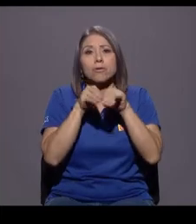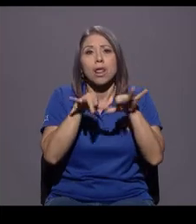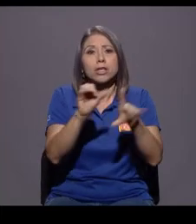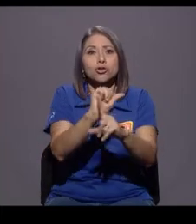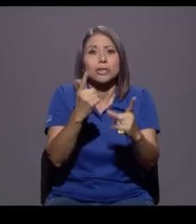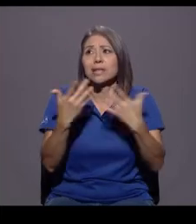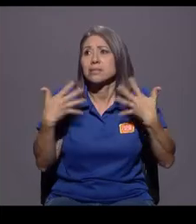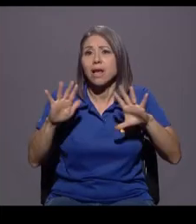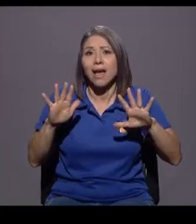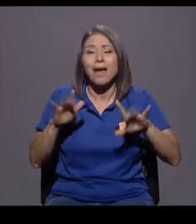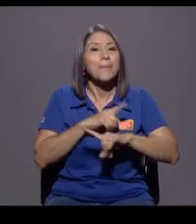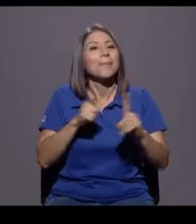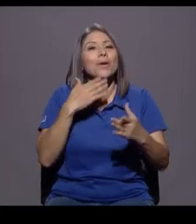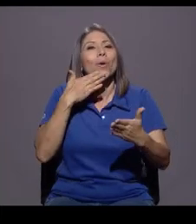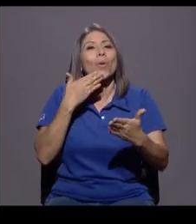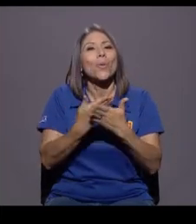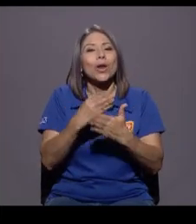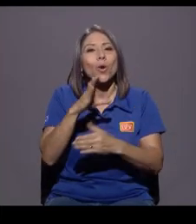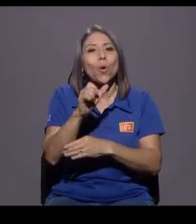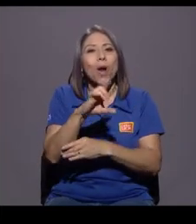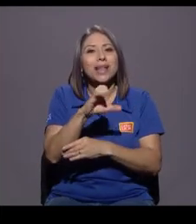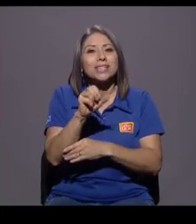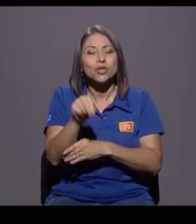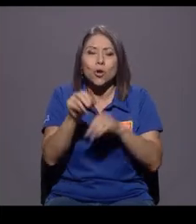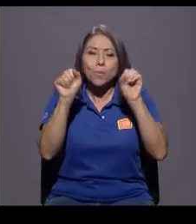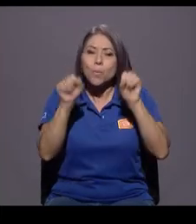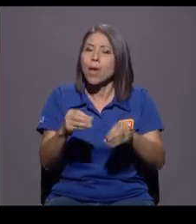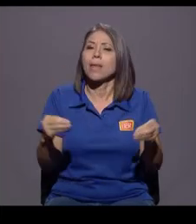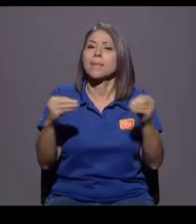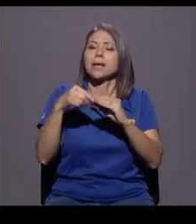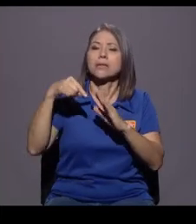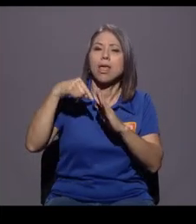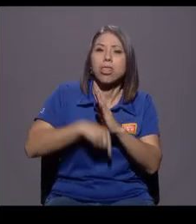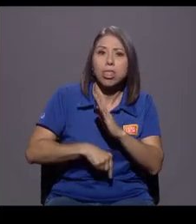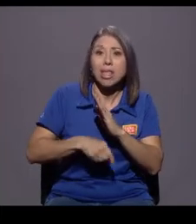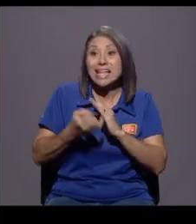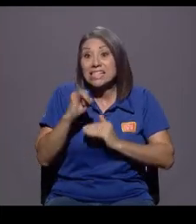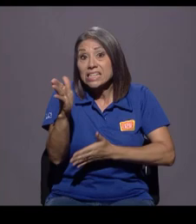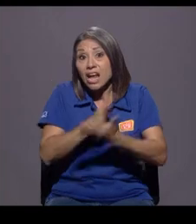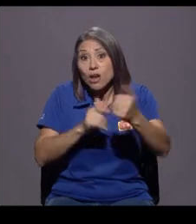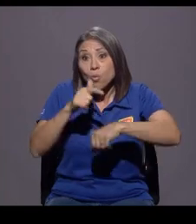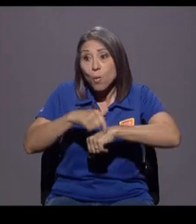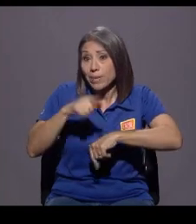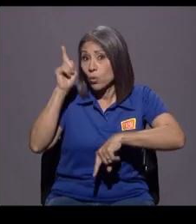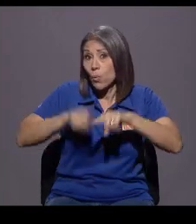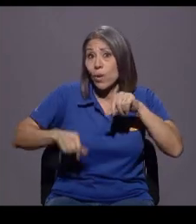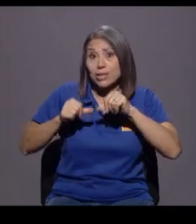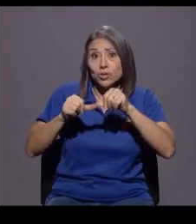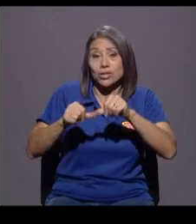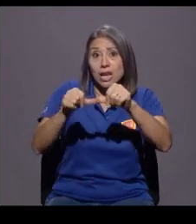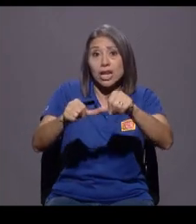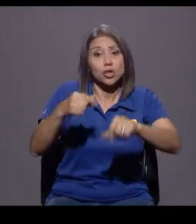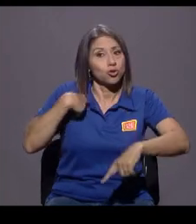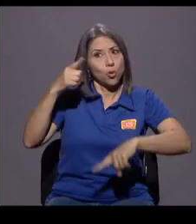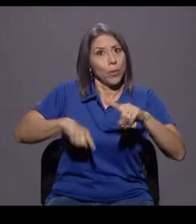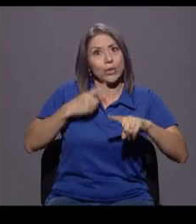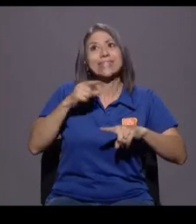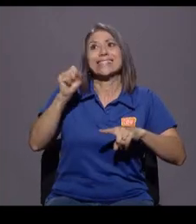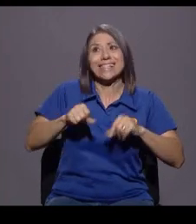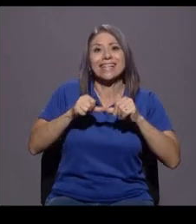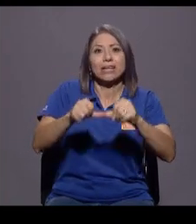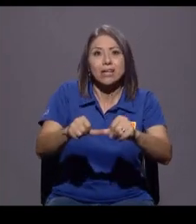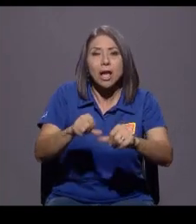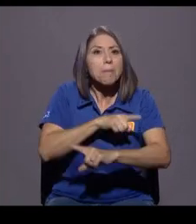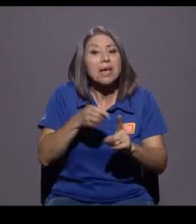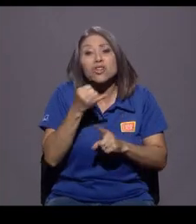coalición es que pueda trascender eso. Y si en algún momento no se logra sostener, porque yo no puedo decir, afirmar que sí, la